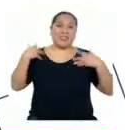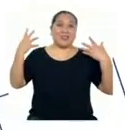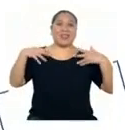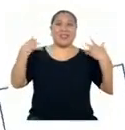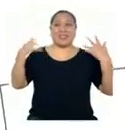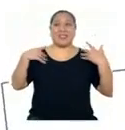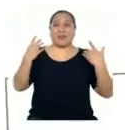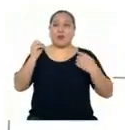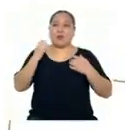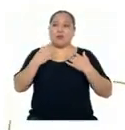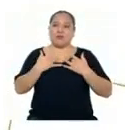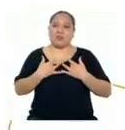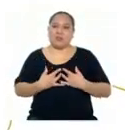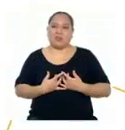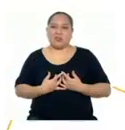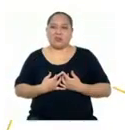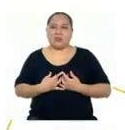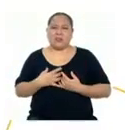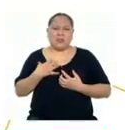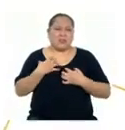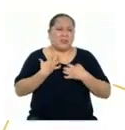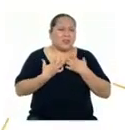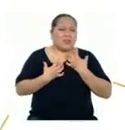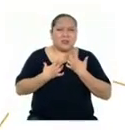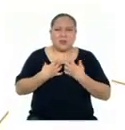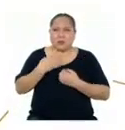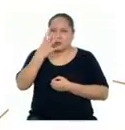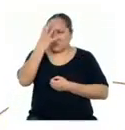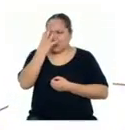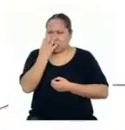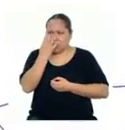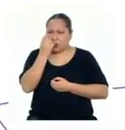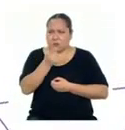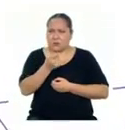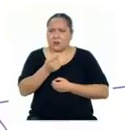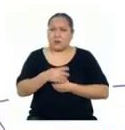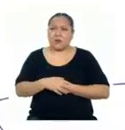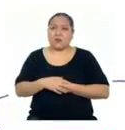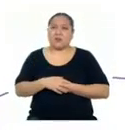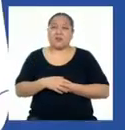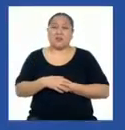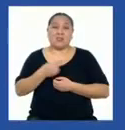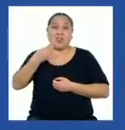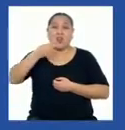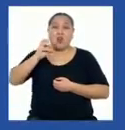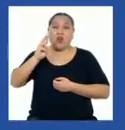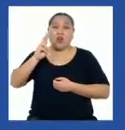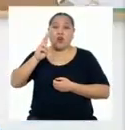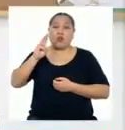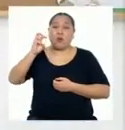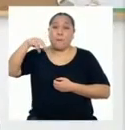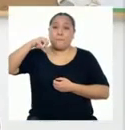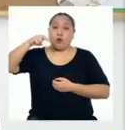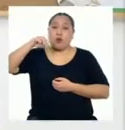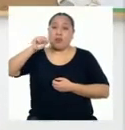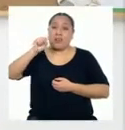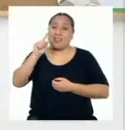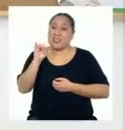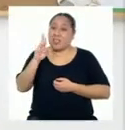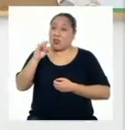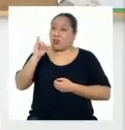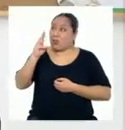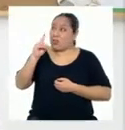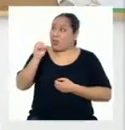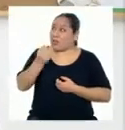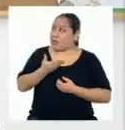motivados o tristes o ansiosos o molestos, ¿están actuando nuestras hormonas tiroideas? Así